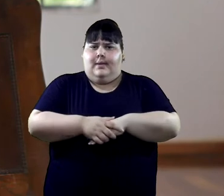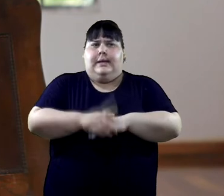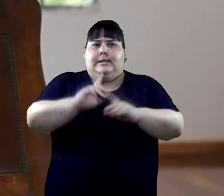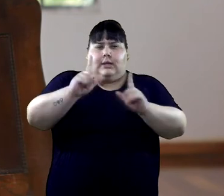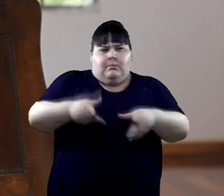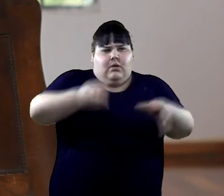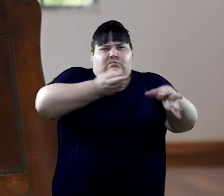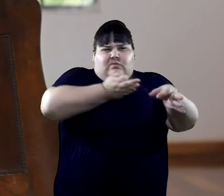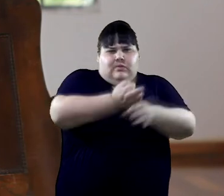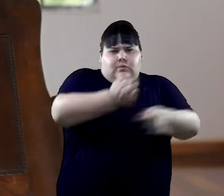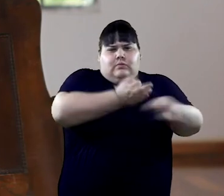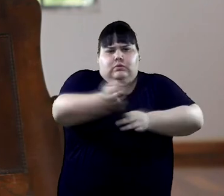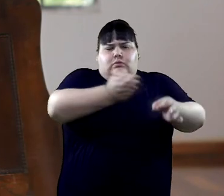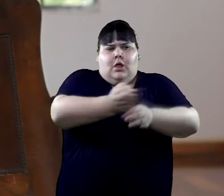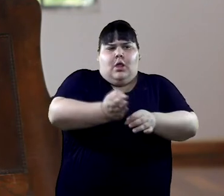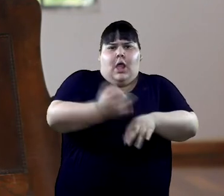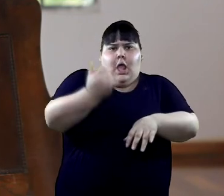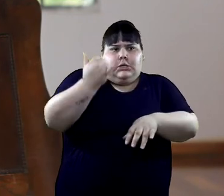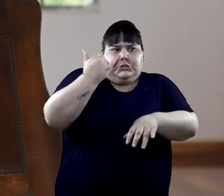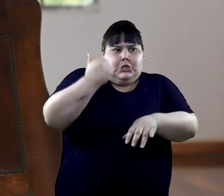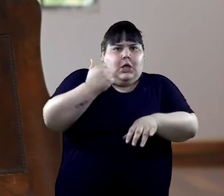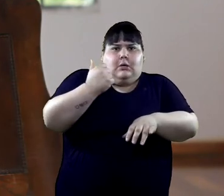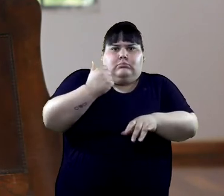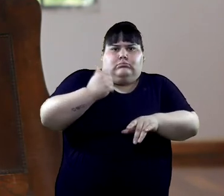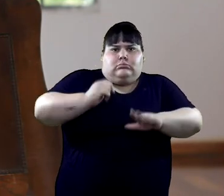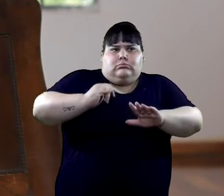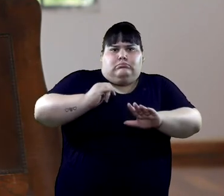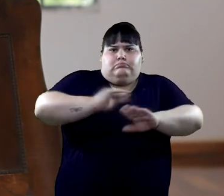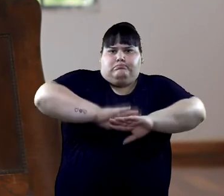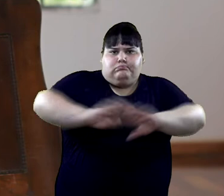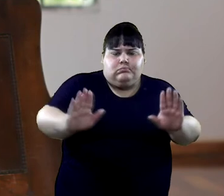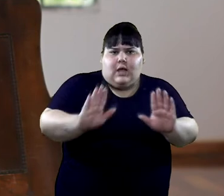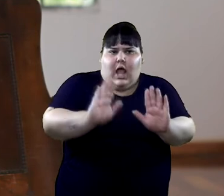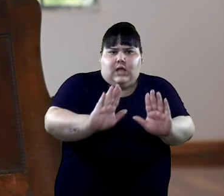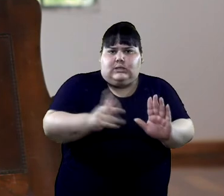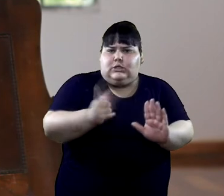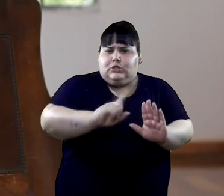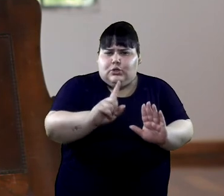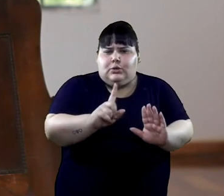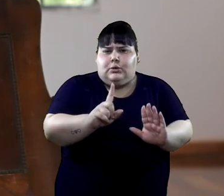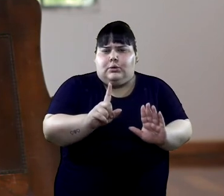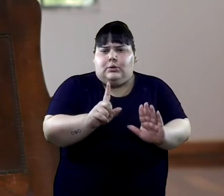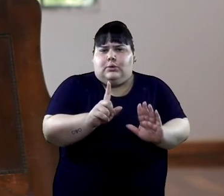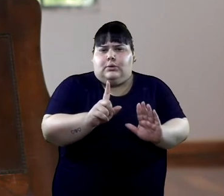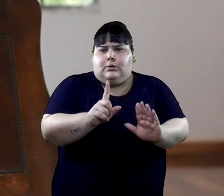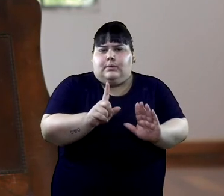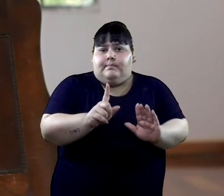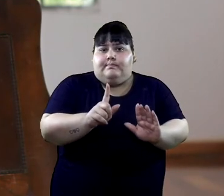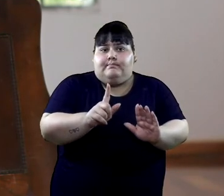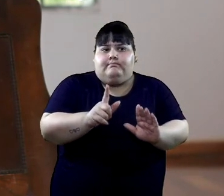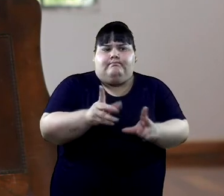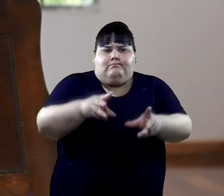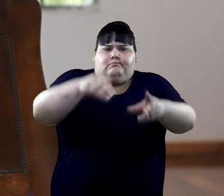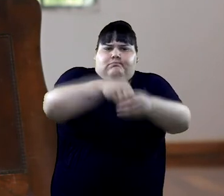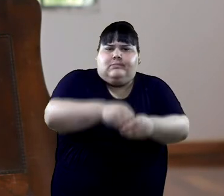Aparte, no es un contenido que se tiene que bajar así como ya formateado y solo eso.